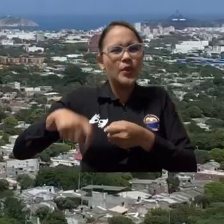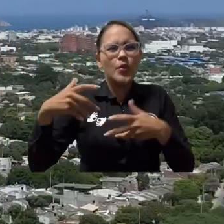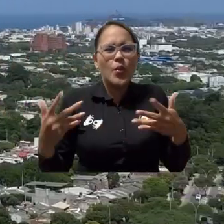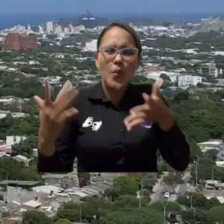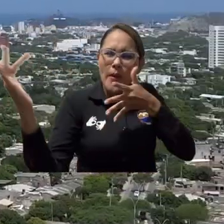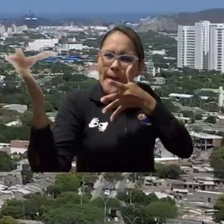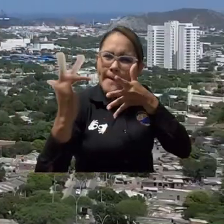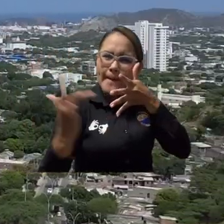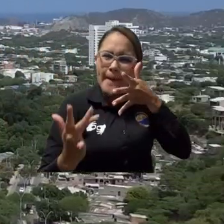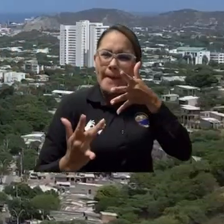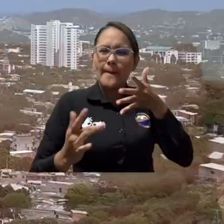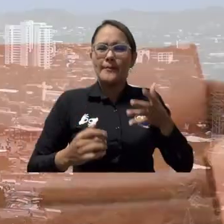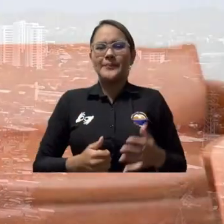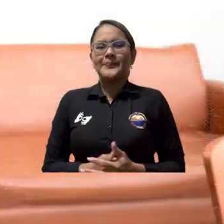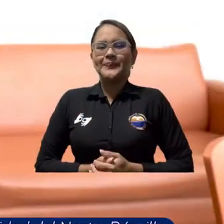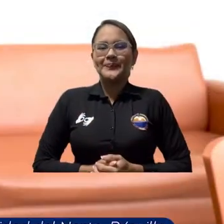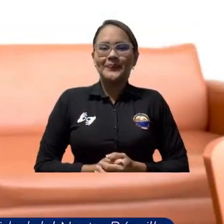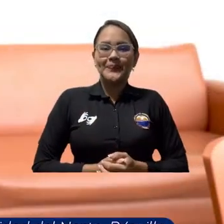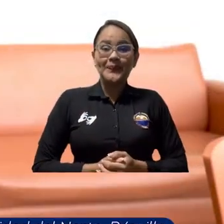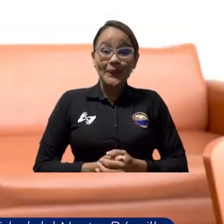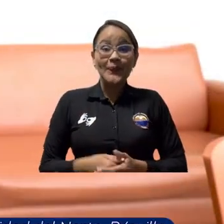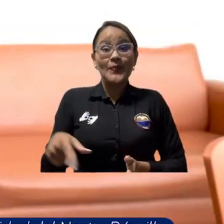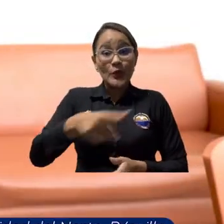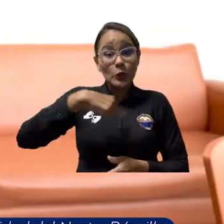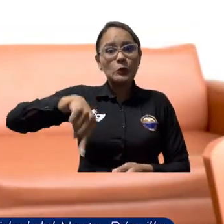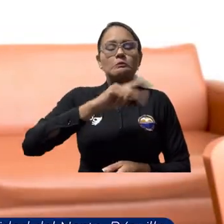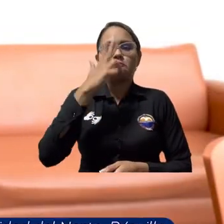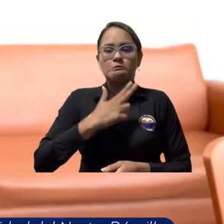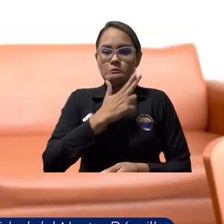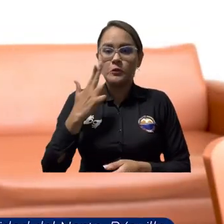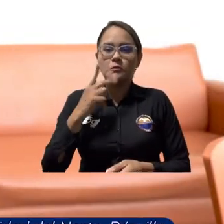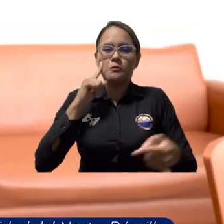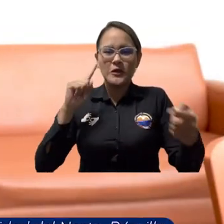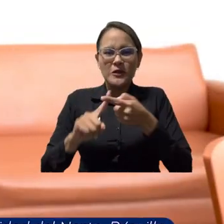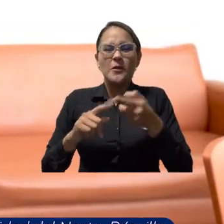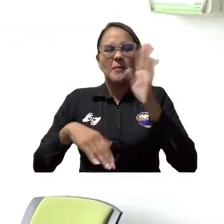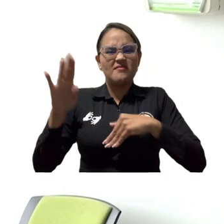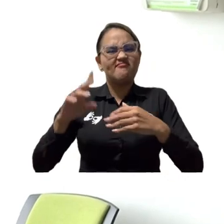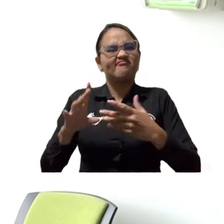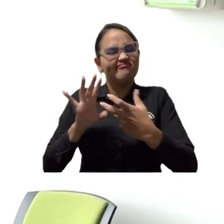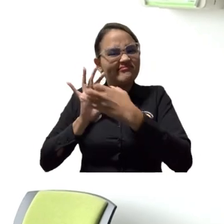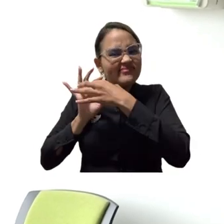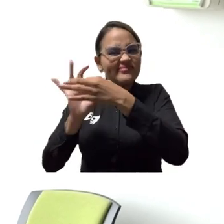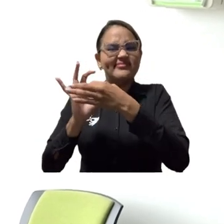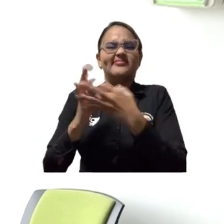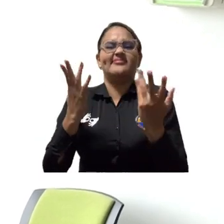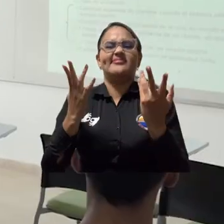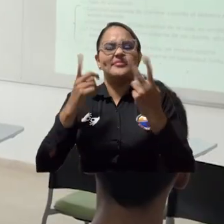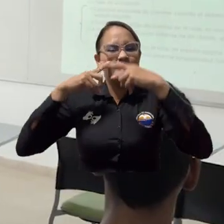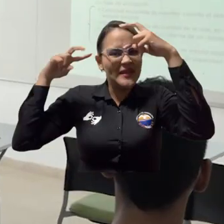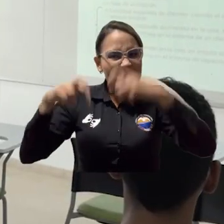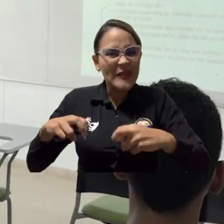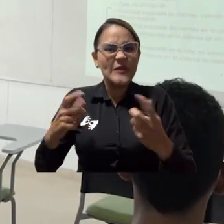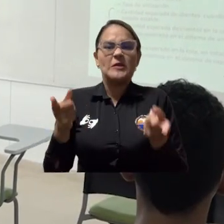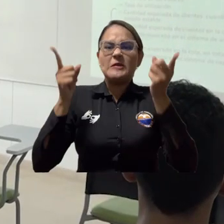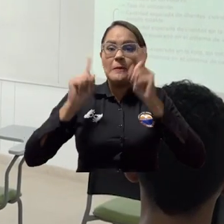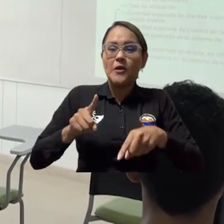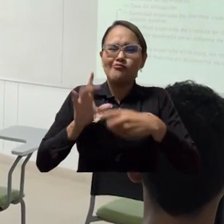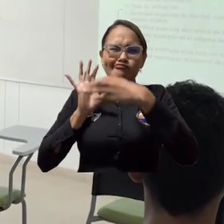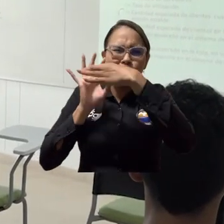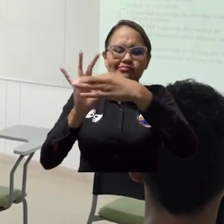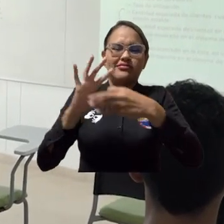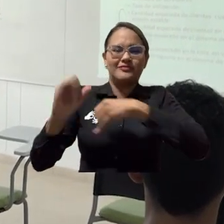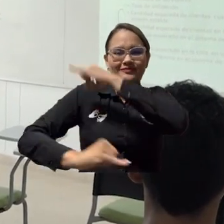territorio. Tenemos también compromisos para fortalecer los vínculos de investigación, de internacionalización. Nuestro